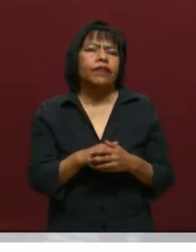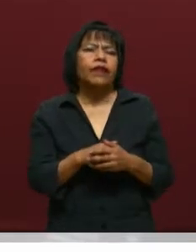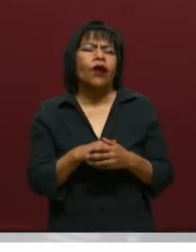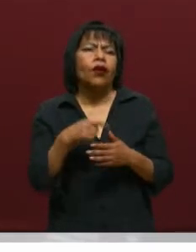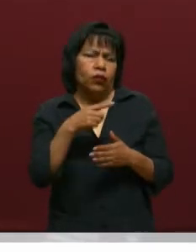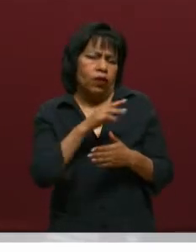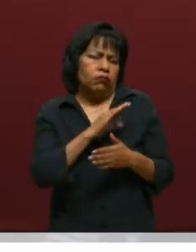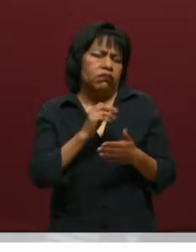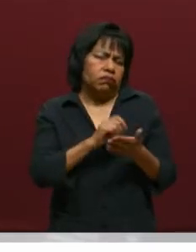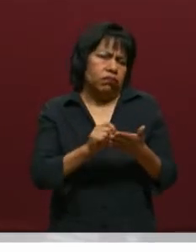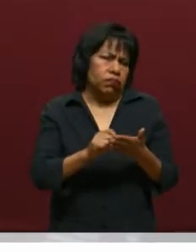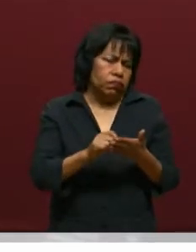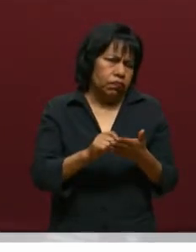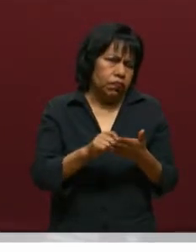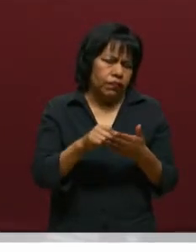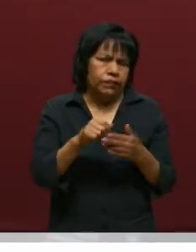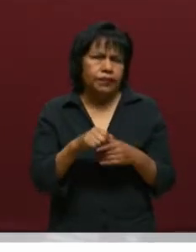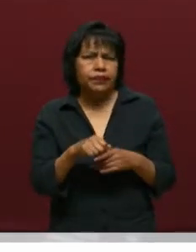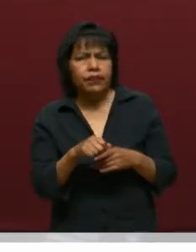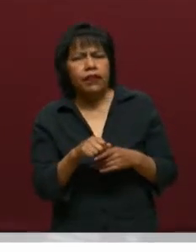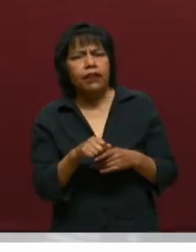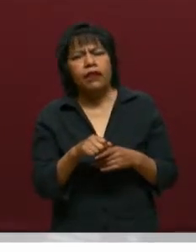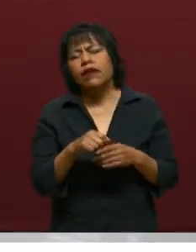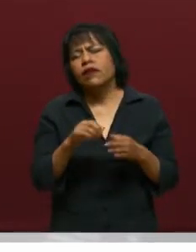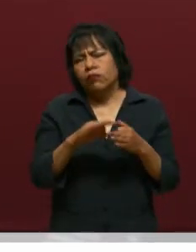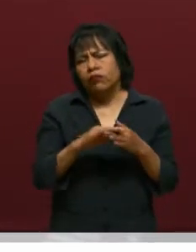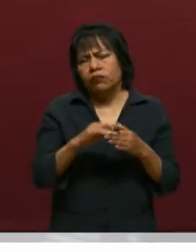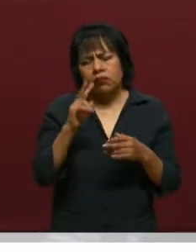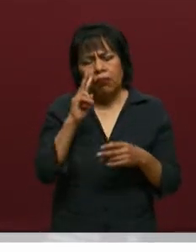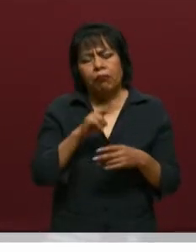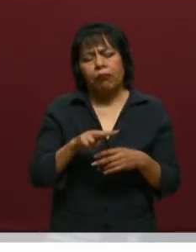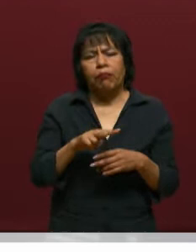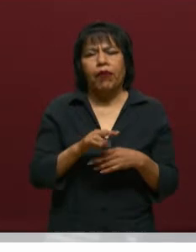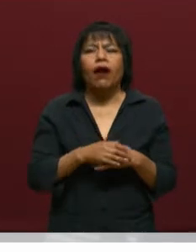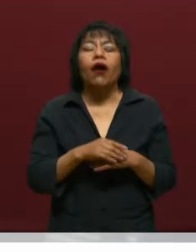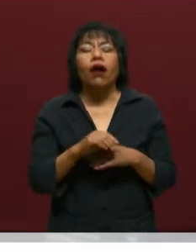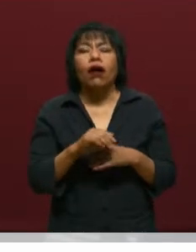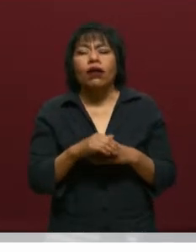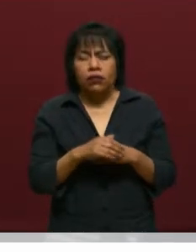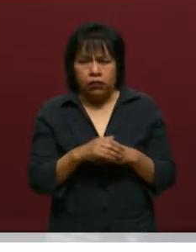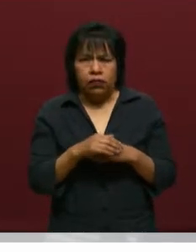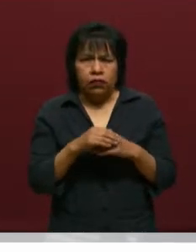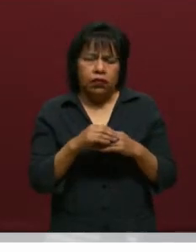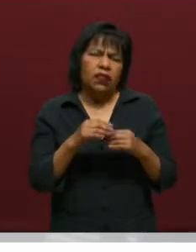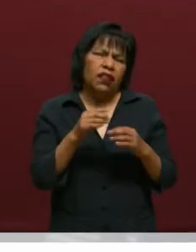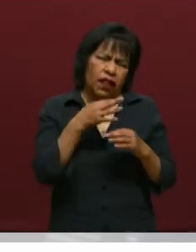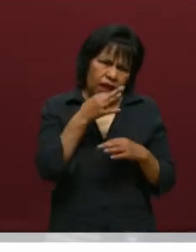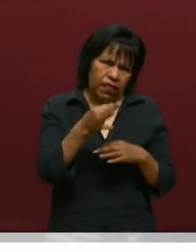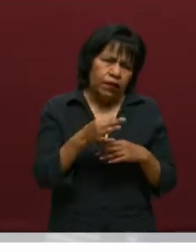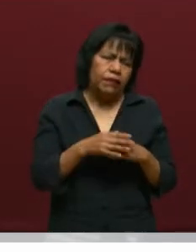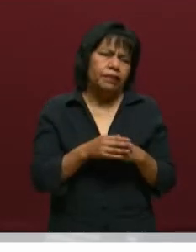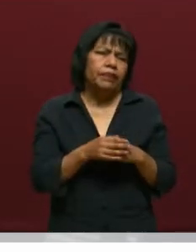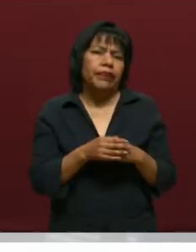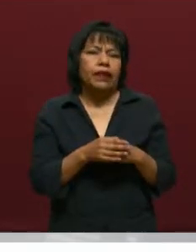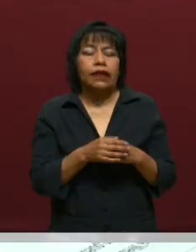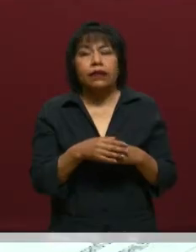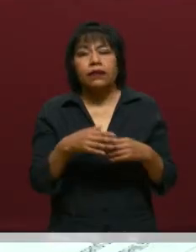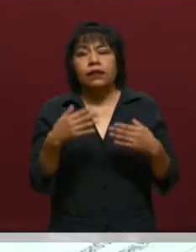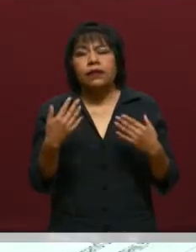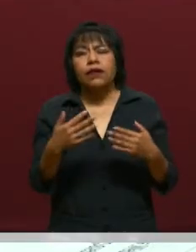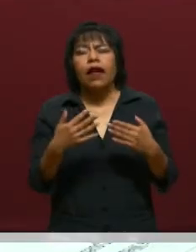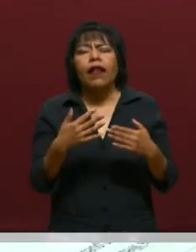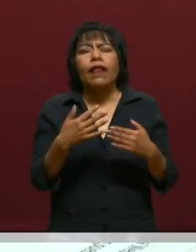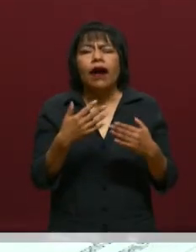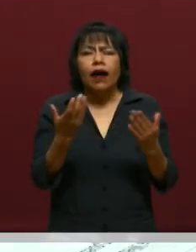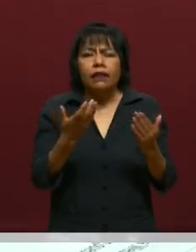estos teléfonos y téngalos cerca de usted. Por otro lado, quisiera comentarles que hay que llevar